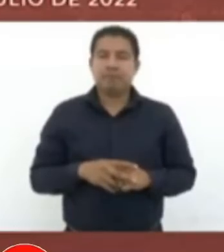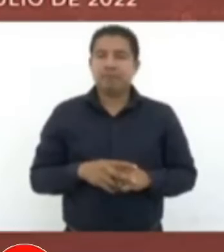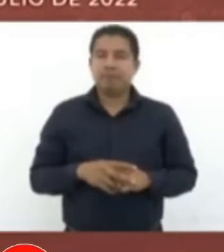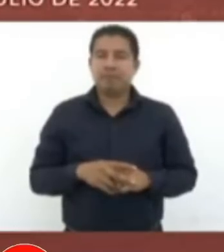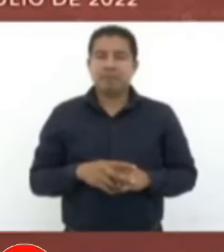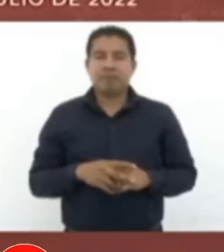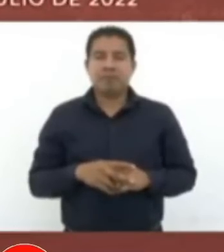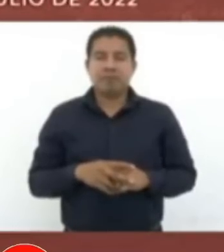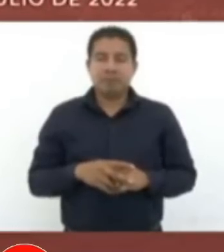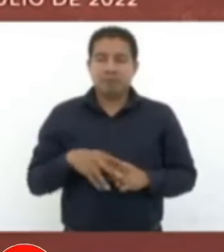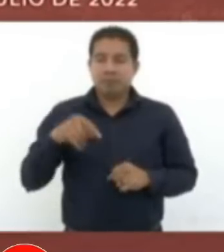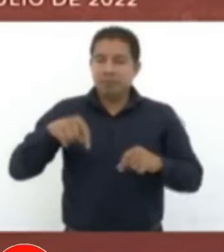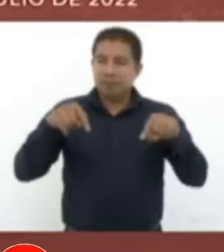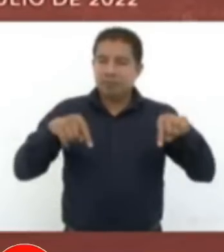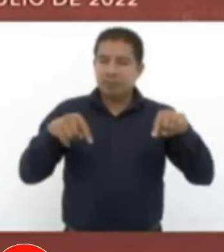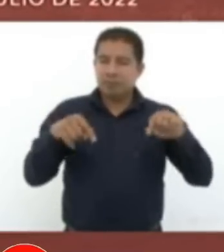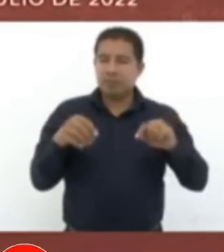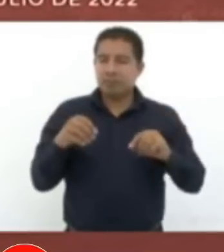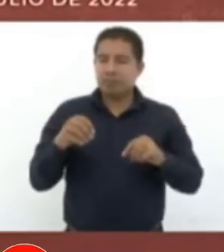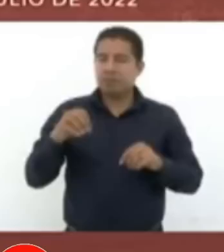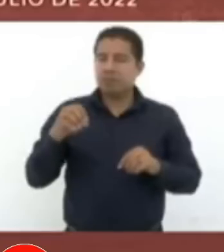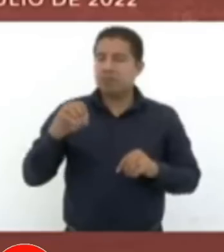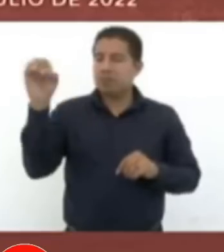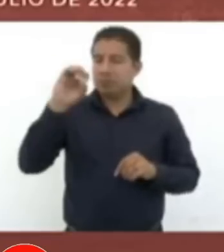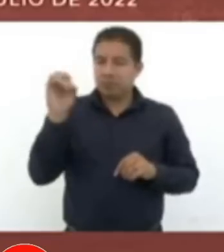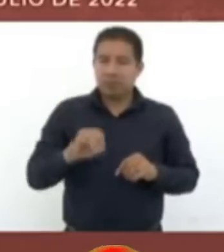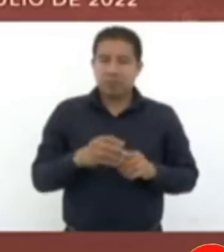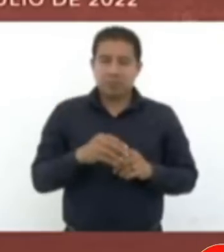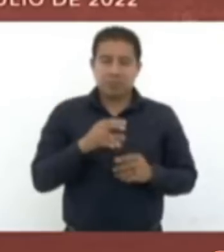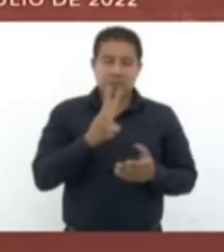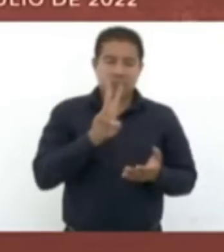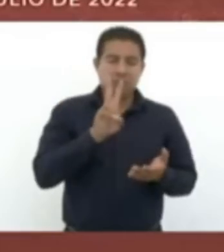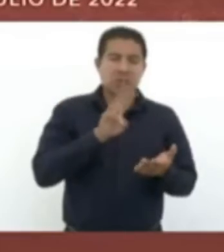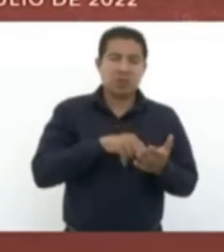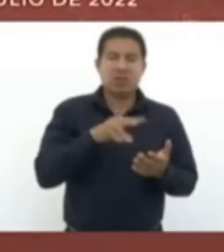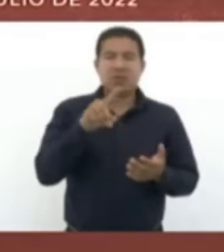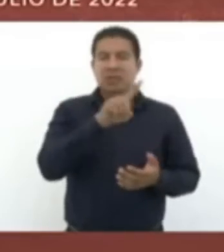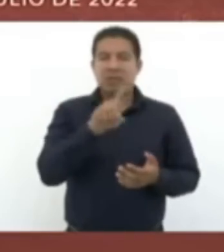En Ococingo, 2.121